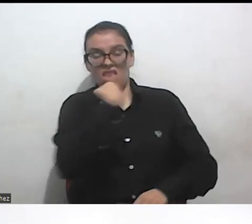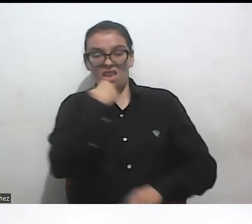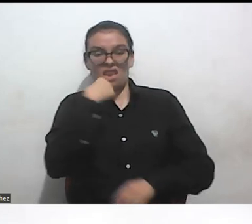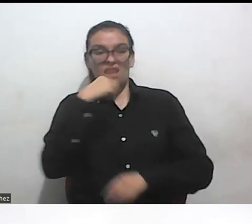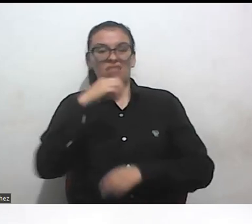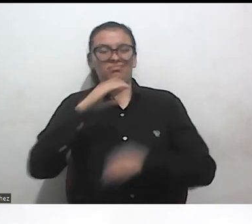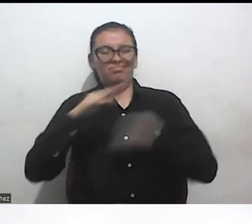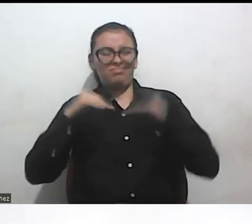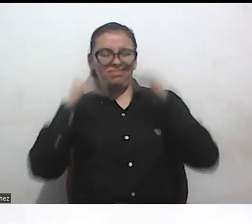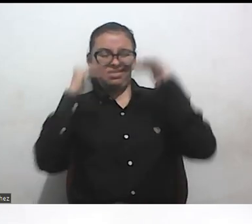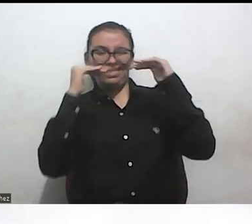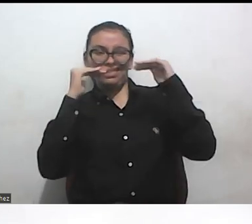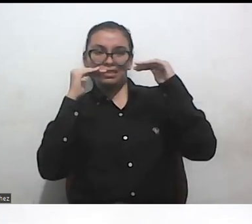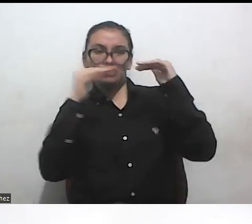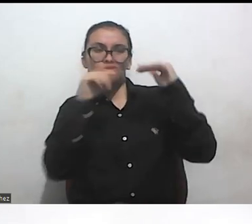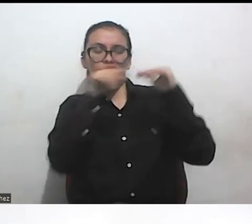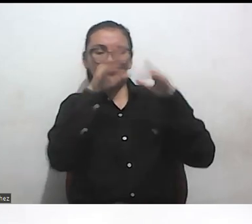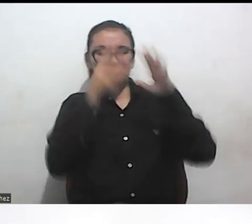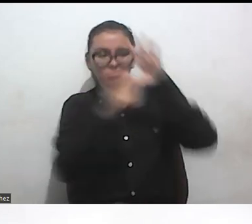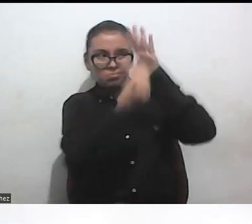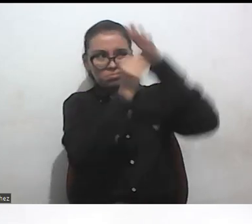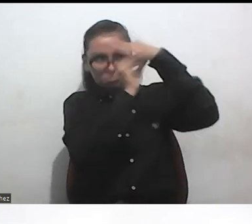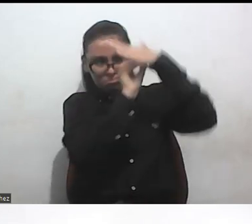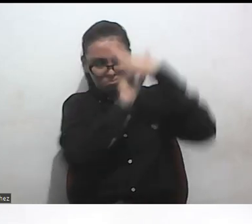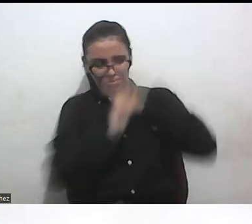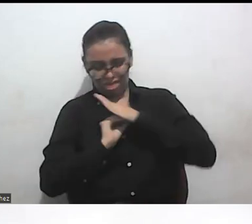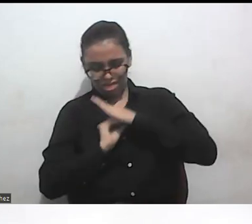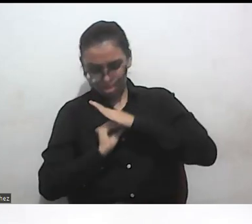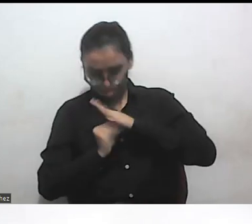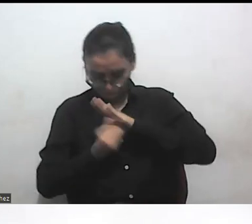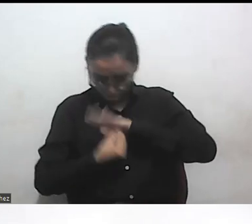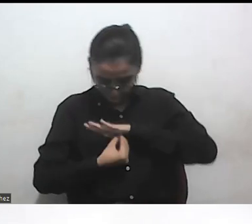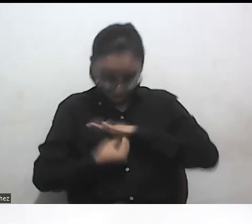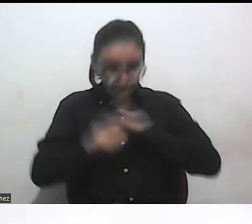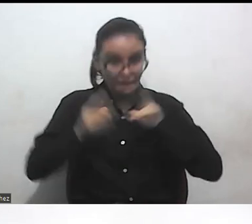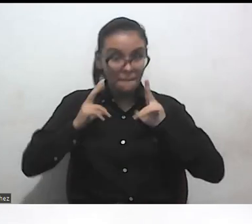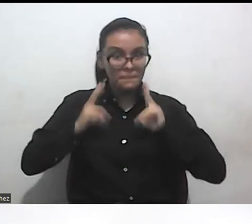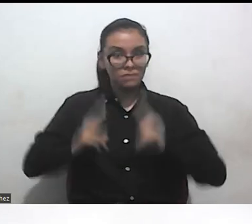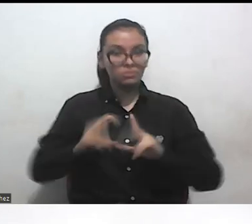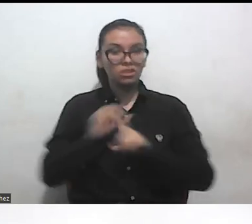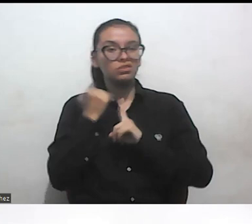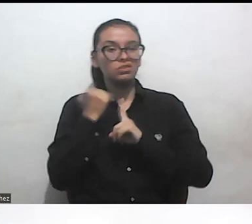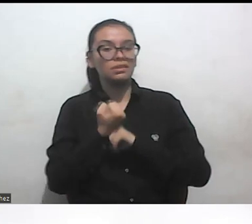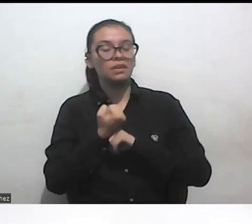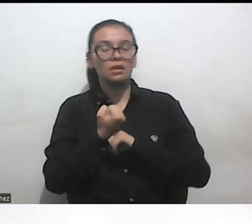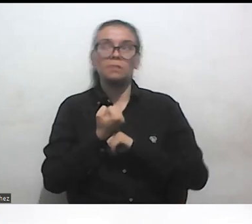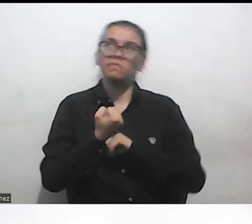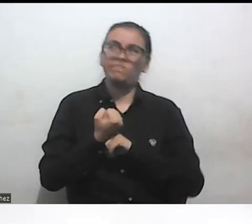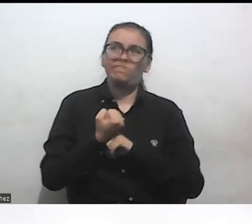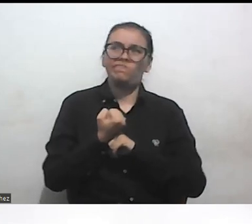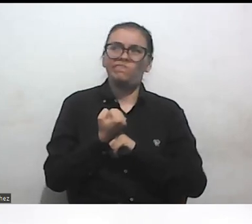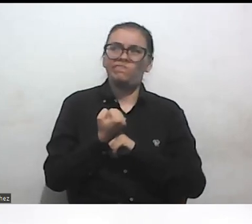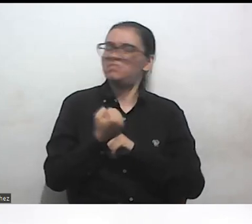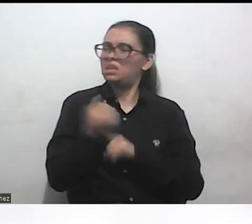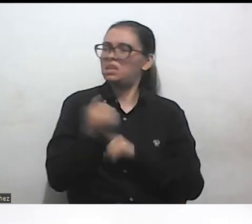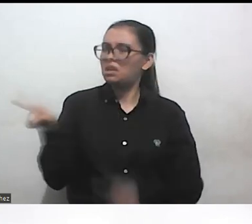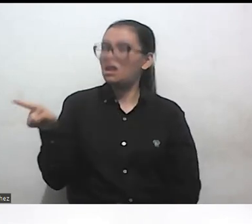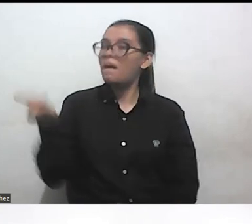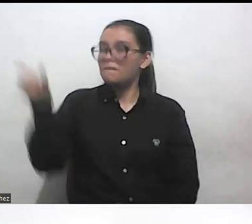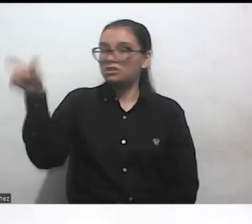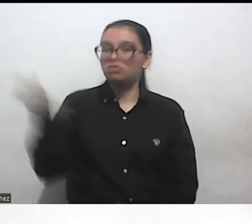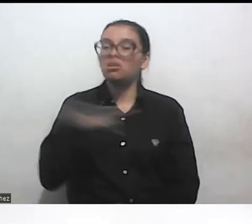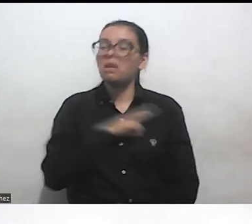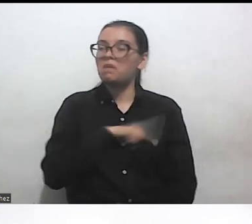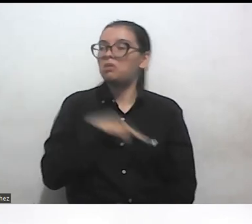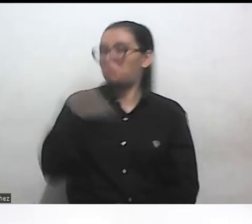Esta forma de opresión sistémica conlleva a que las personas y la sociedad determinen quién tiene valor con base en la apariencia